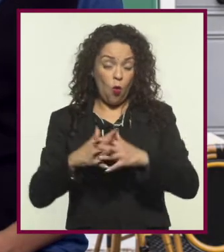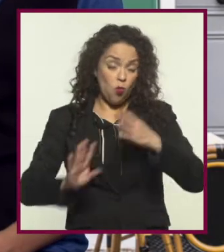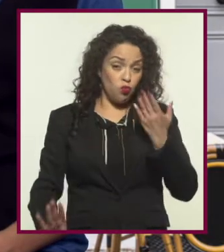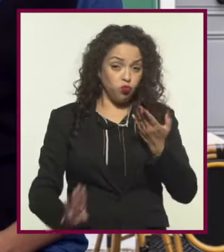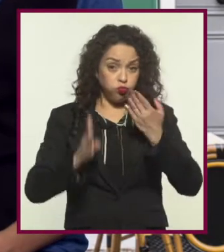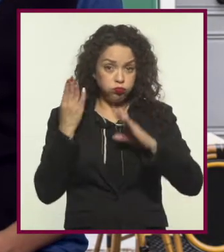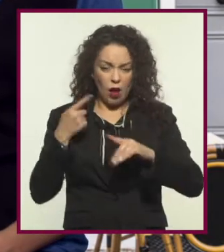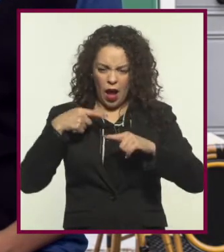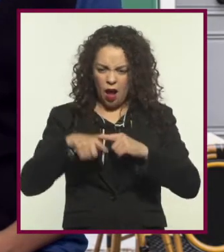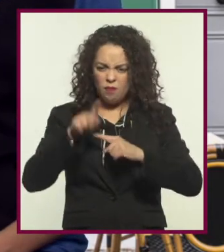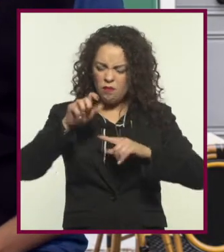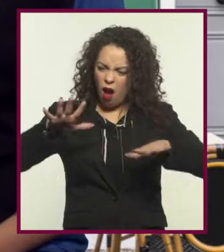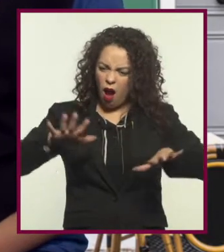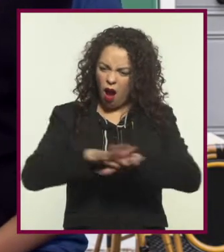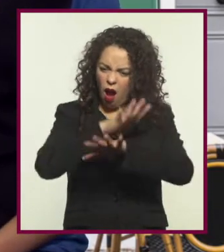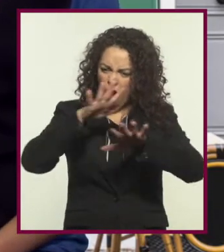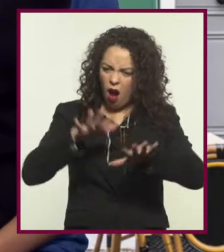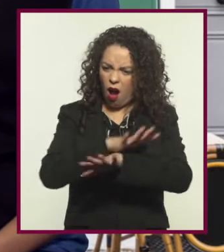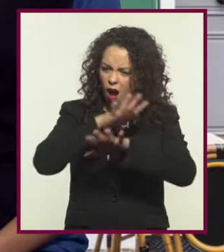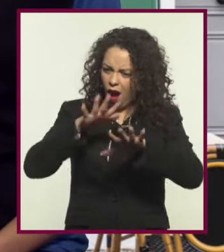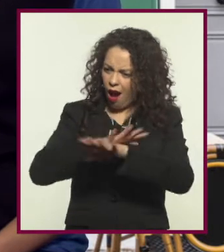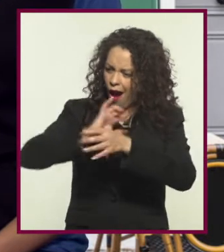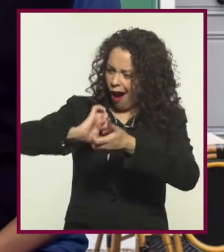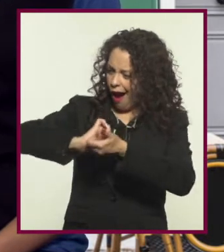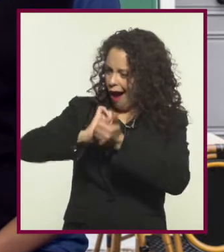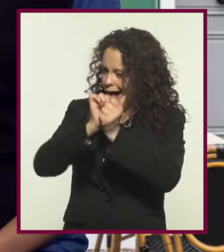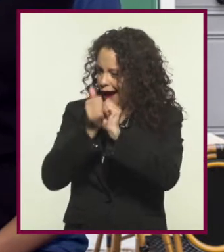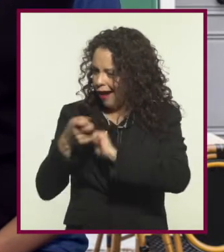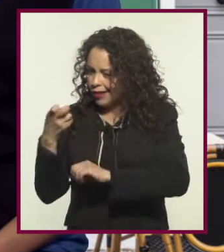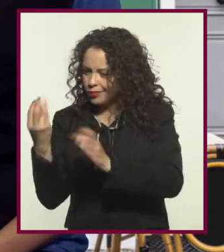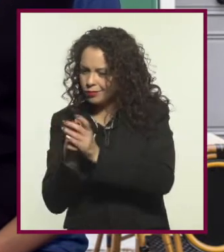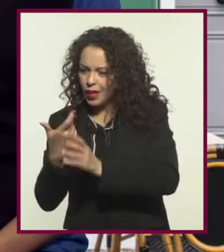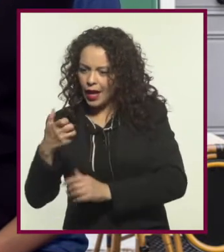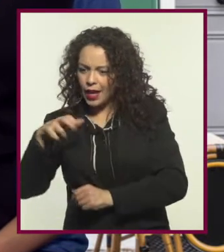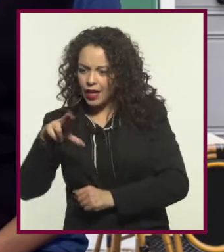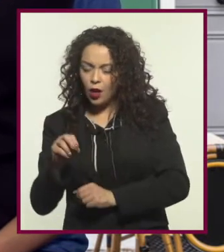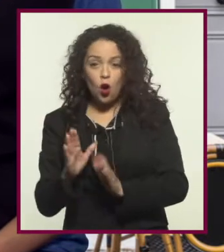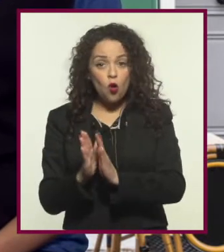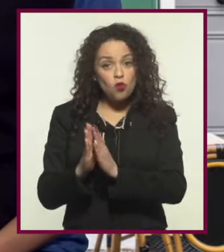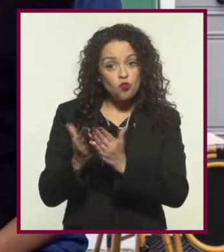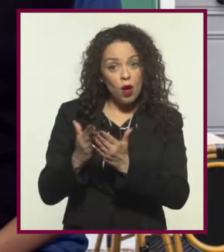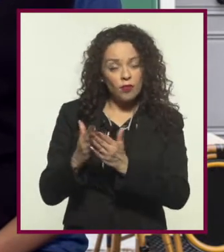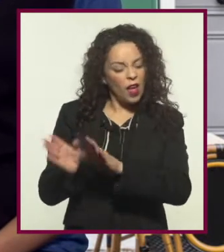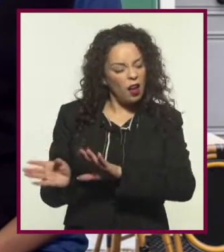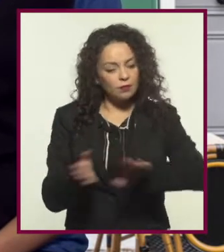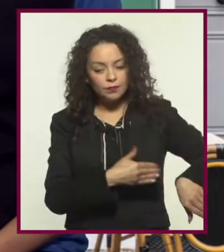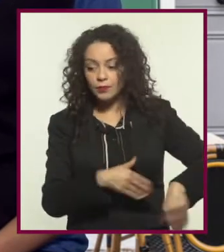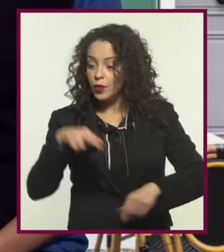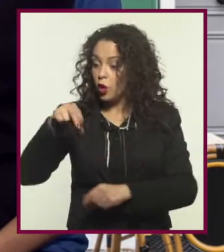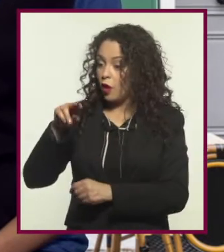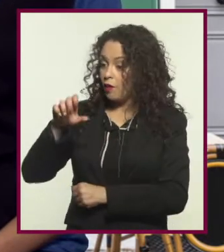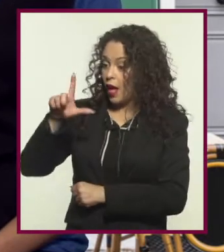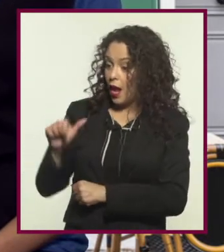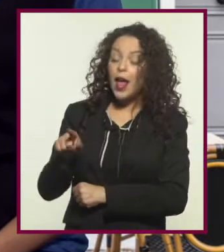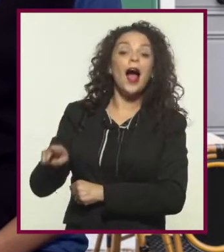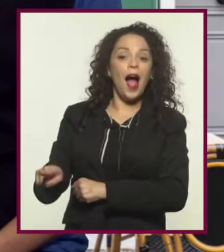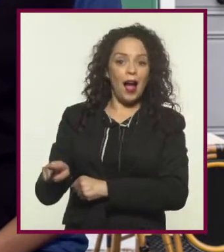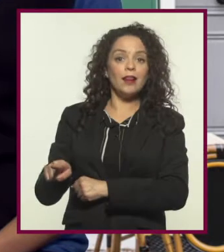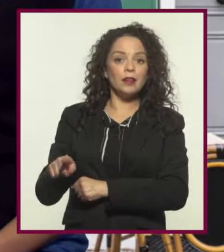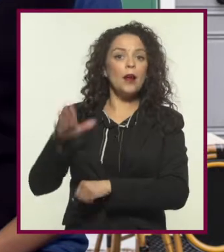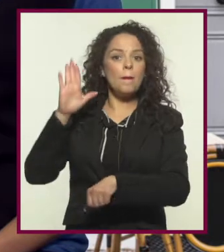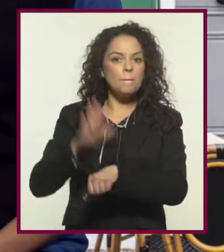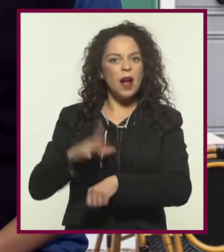Segunda Guerra Mundial empieza una transición del género. Los cuentos empiezan a ser desplazados por las novelas y los